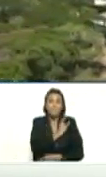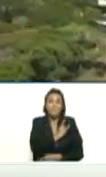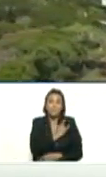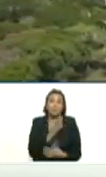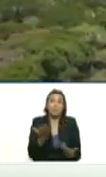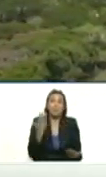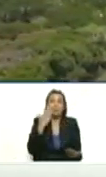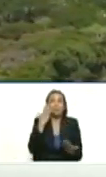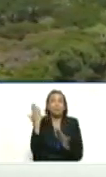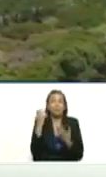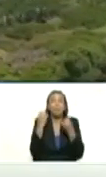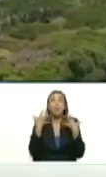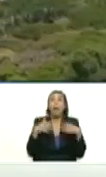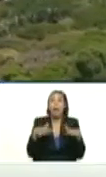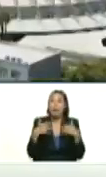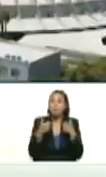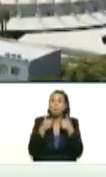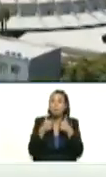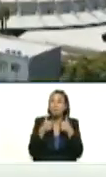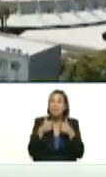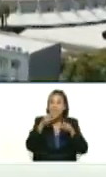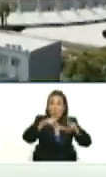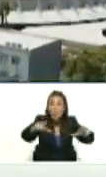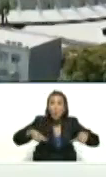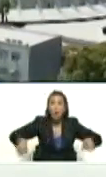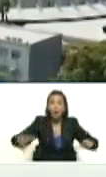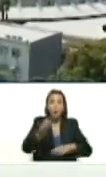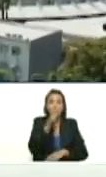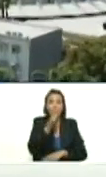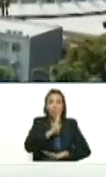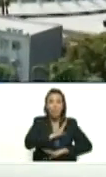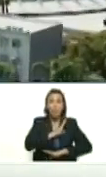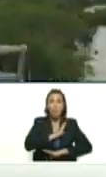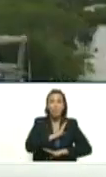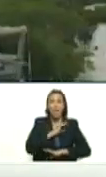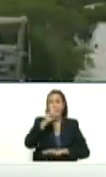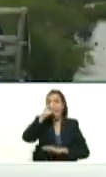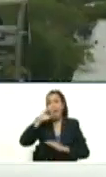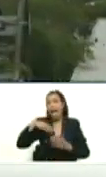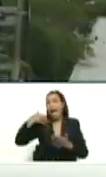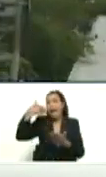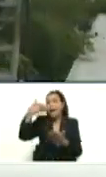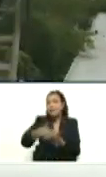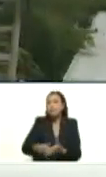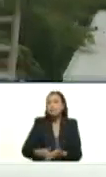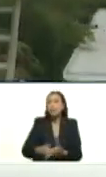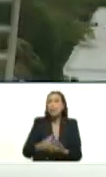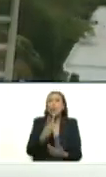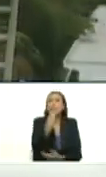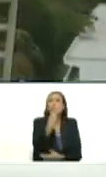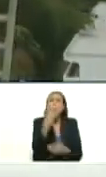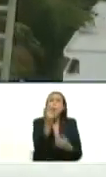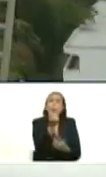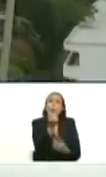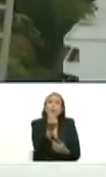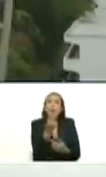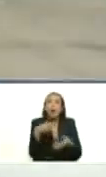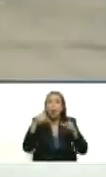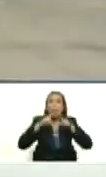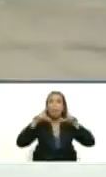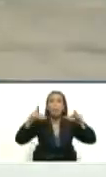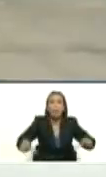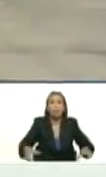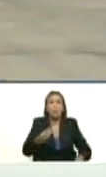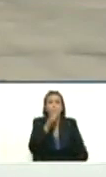ese comedor que duró durante décadas cobrando dos bolívares el plato de comida